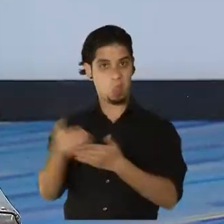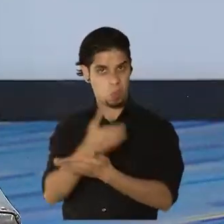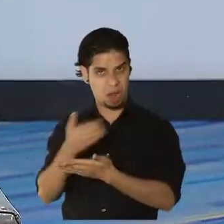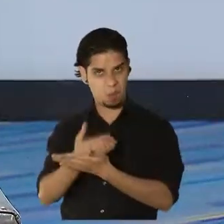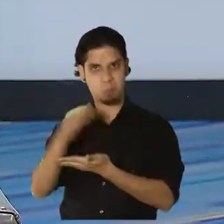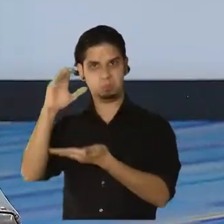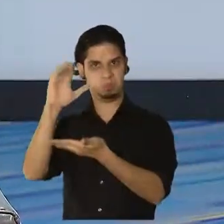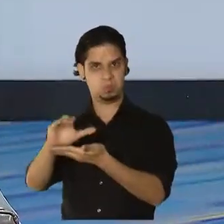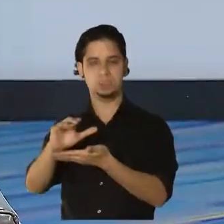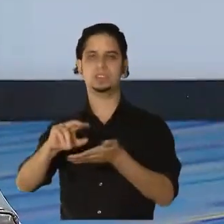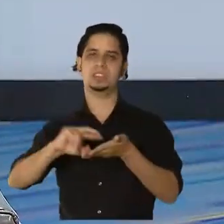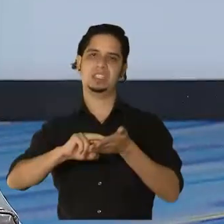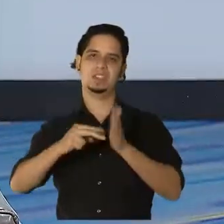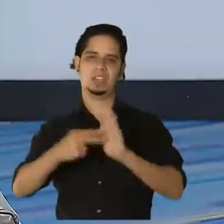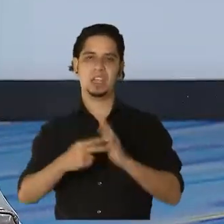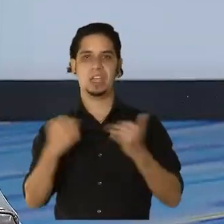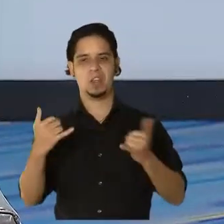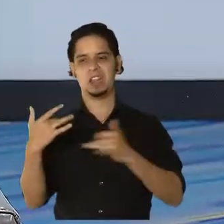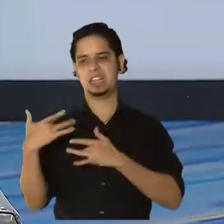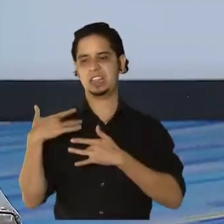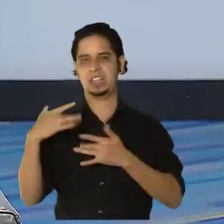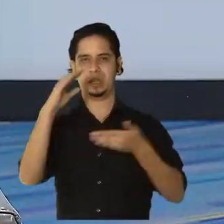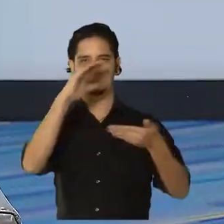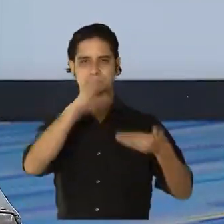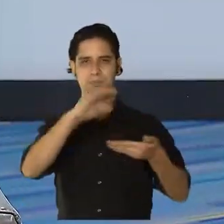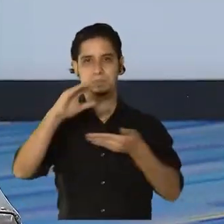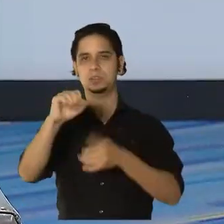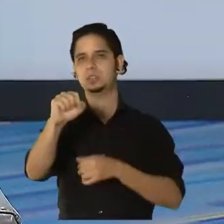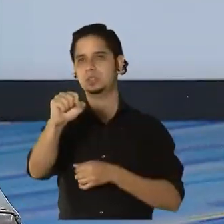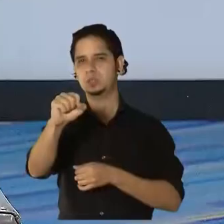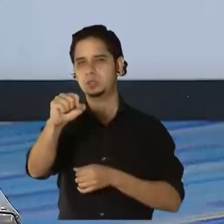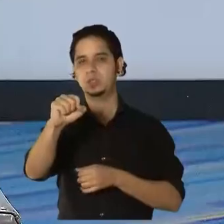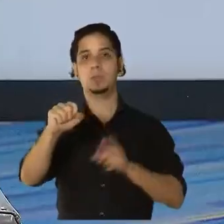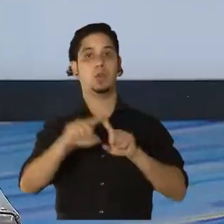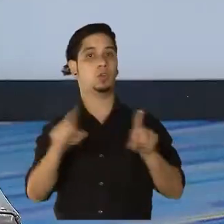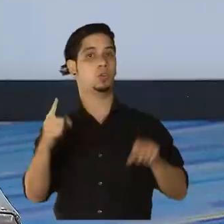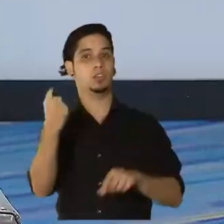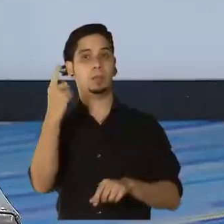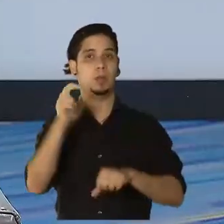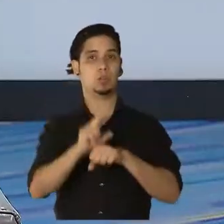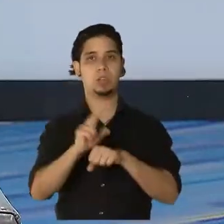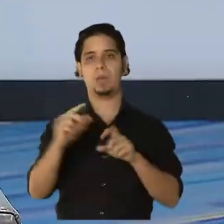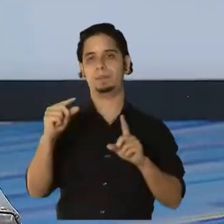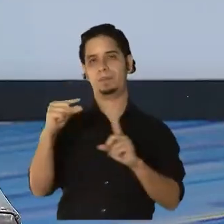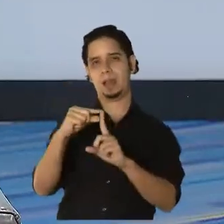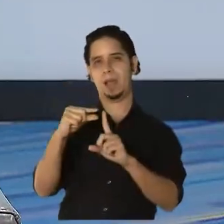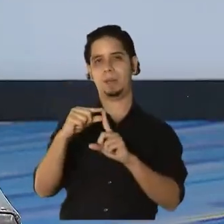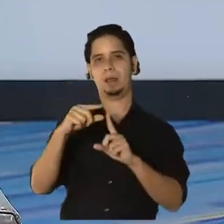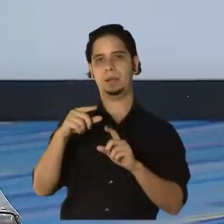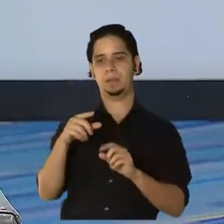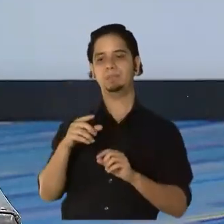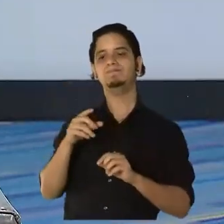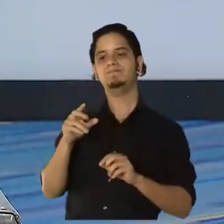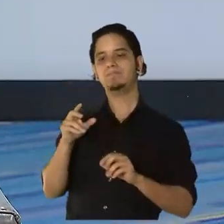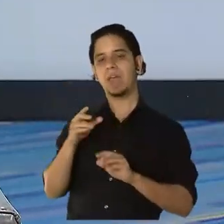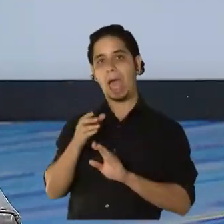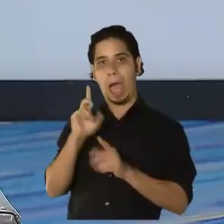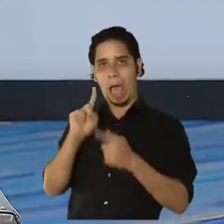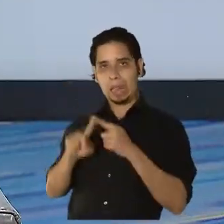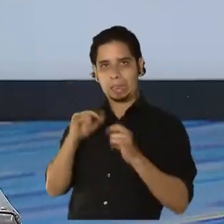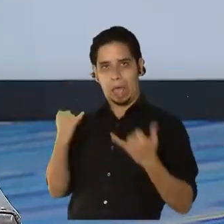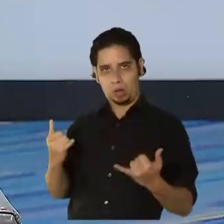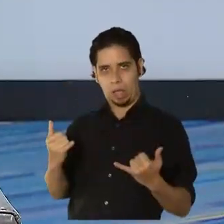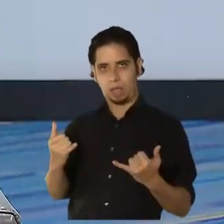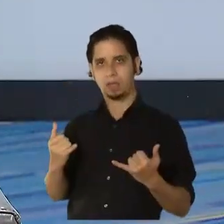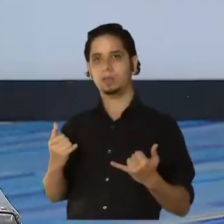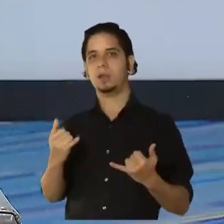habría una tendencia a disminución, pero yo siempre utilizo la palabra preliminar porque sabemos que hay retraso en datos, hay